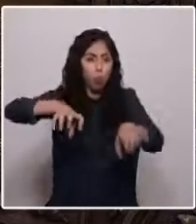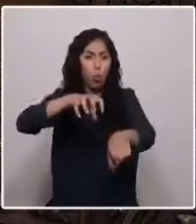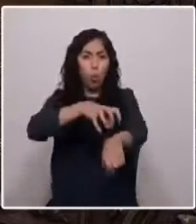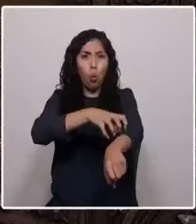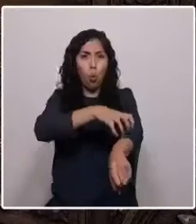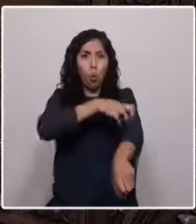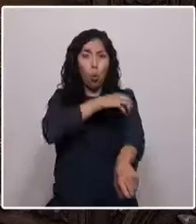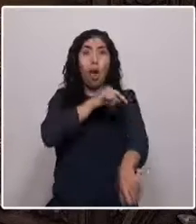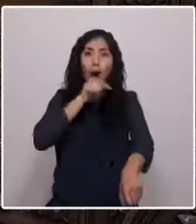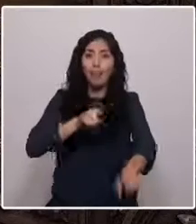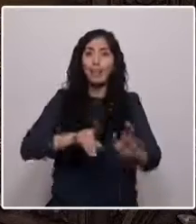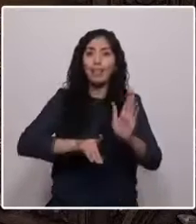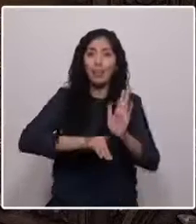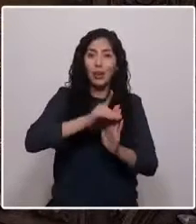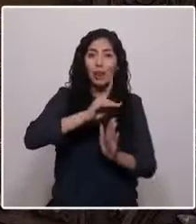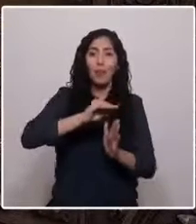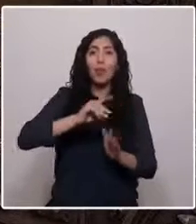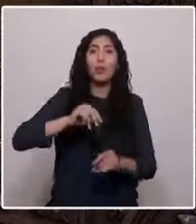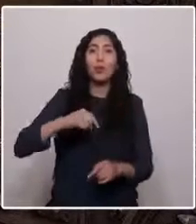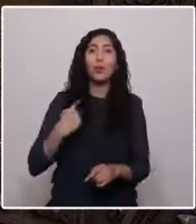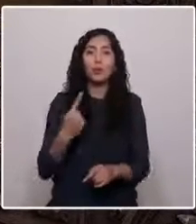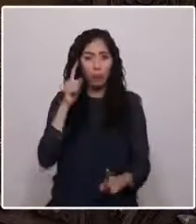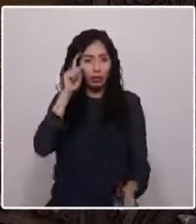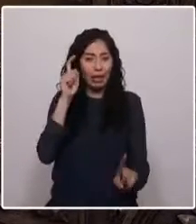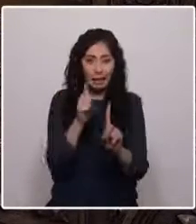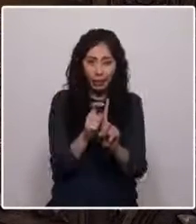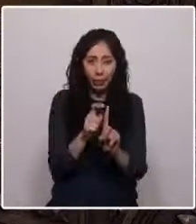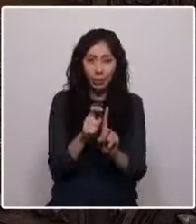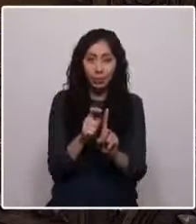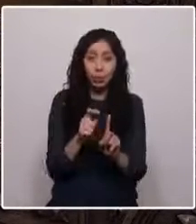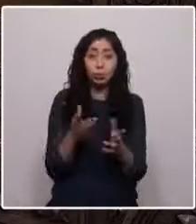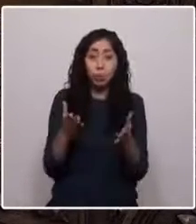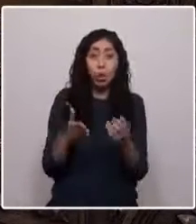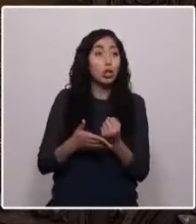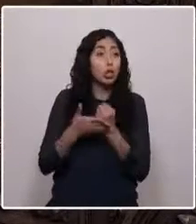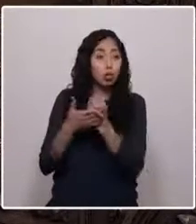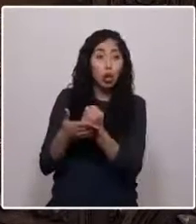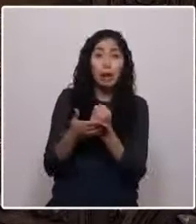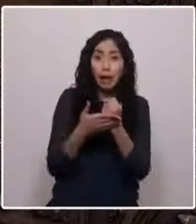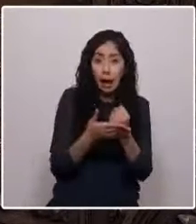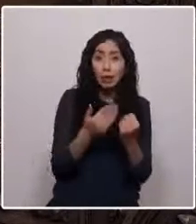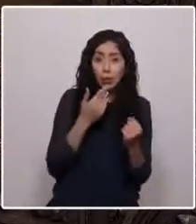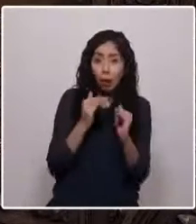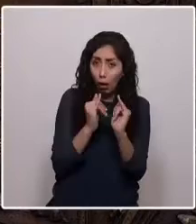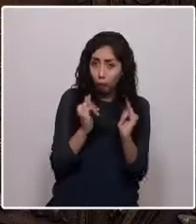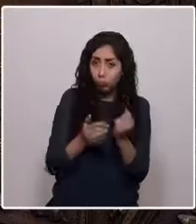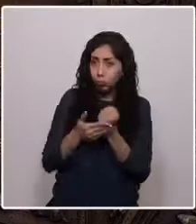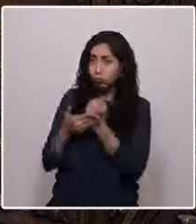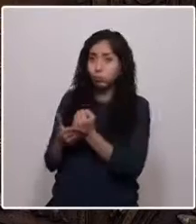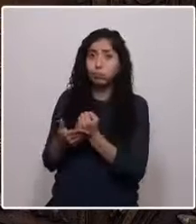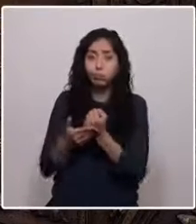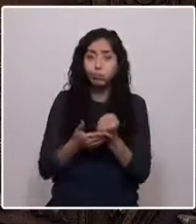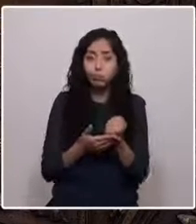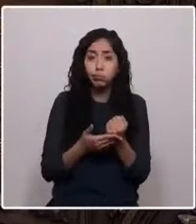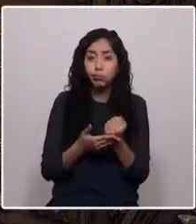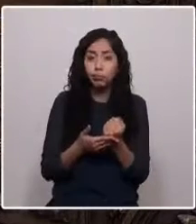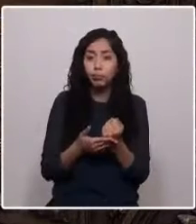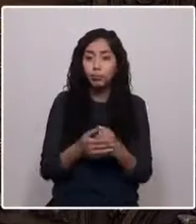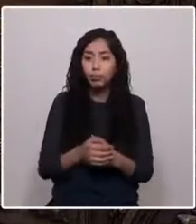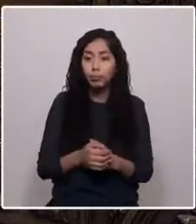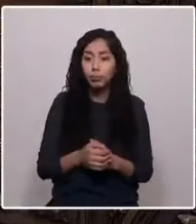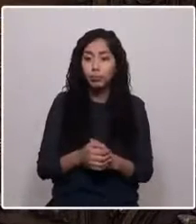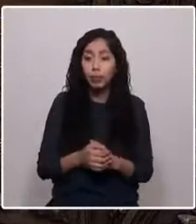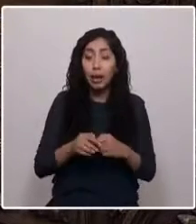y también nuestro país, de manera generosa y solidaria. Ahora bien, parte de ese proceso